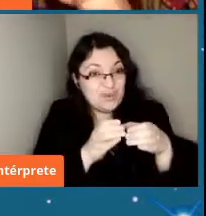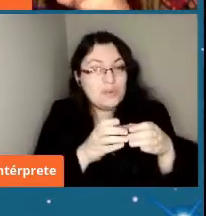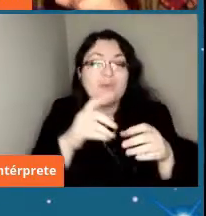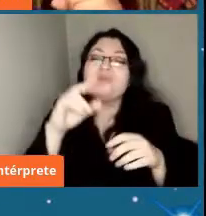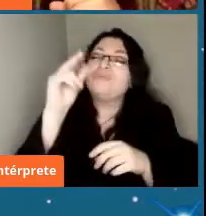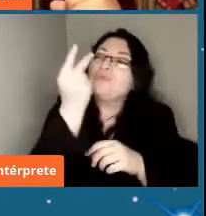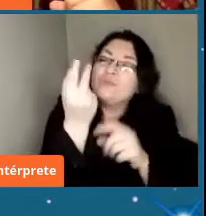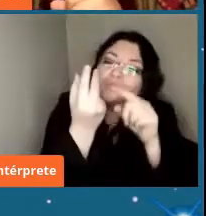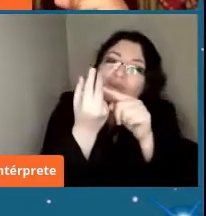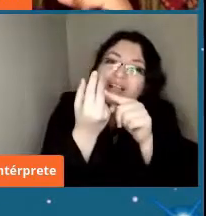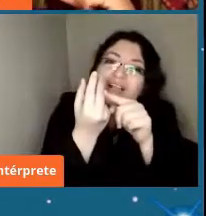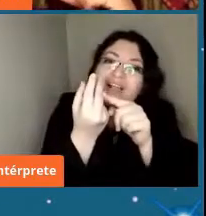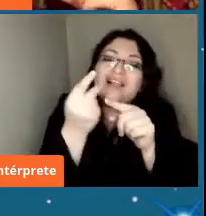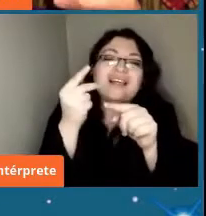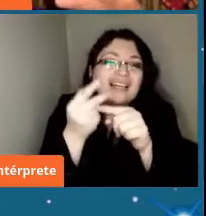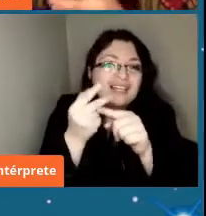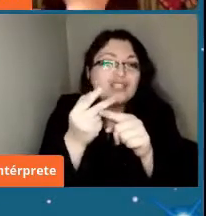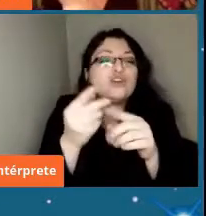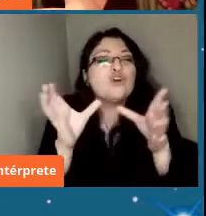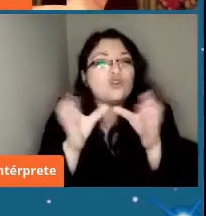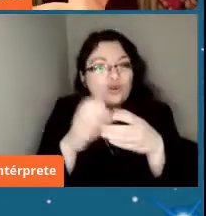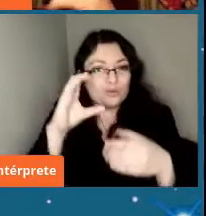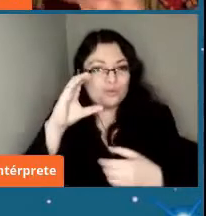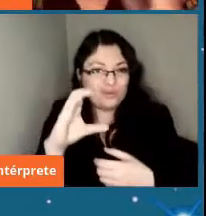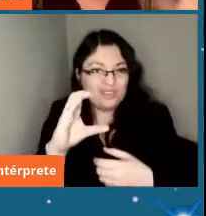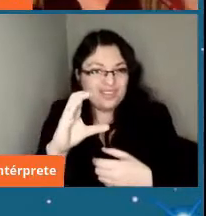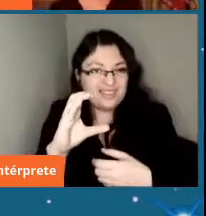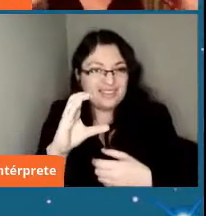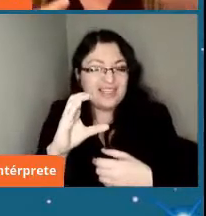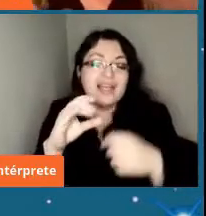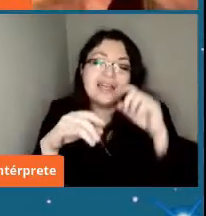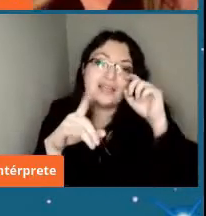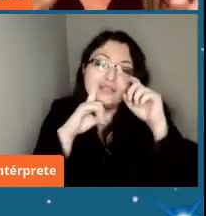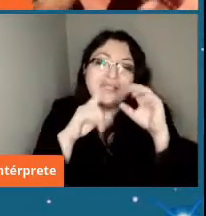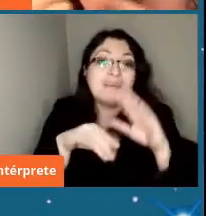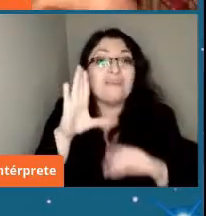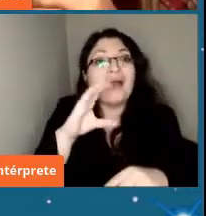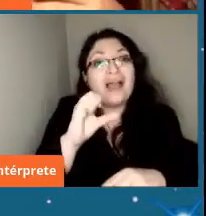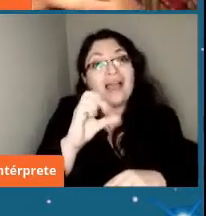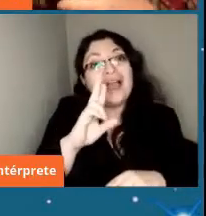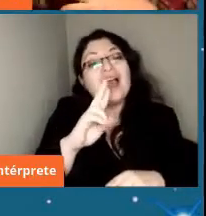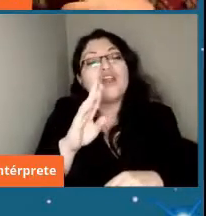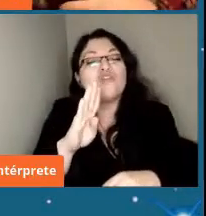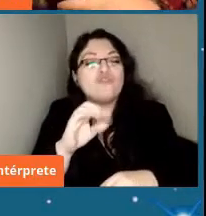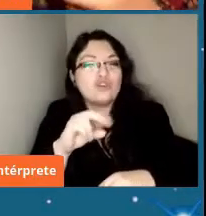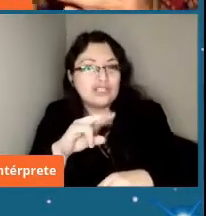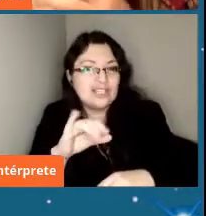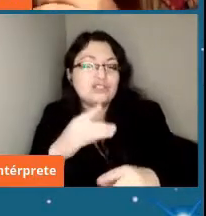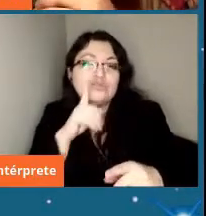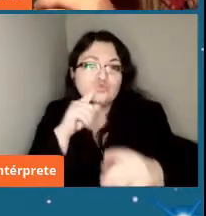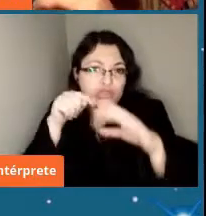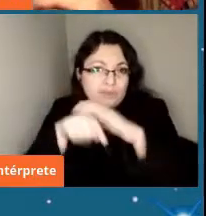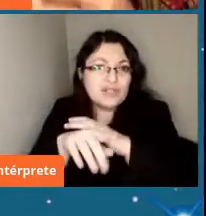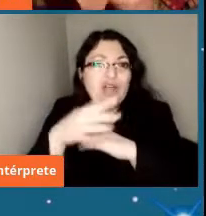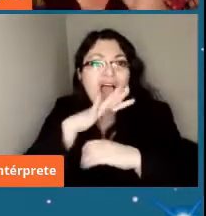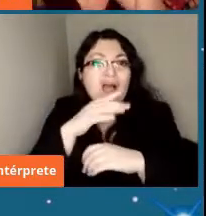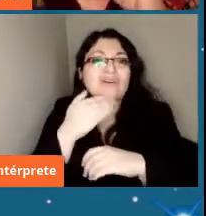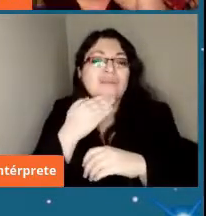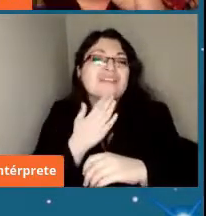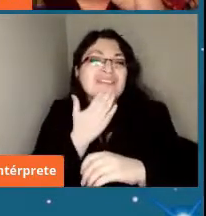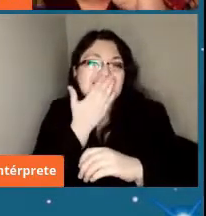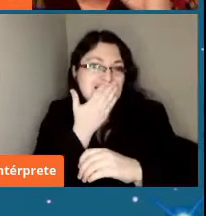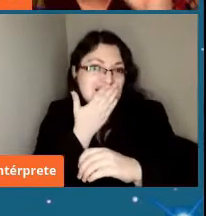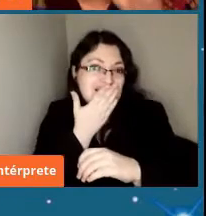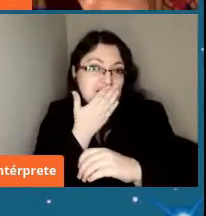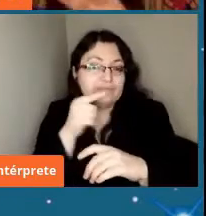en los que son los tipos C que son más carbonáceos y que tienen además agua en su estructura y hielos entonces